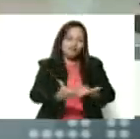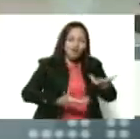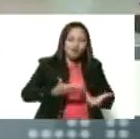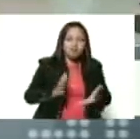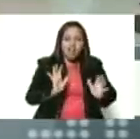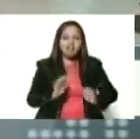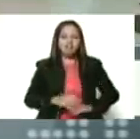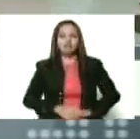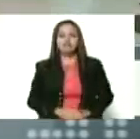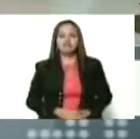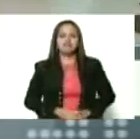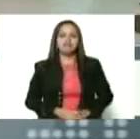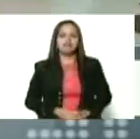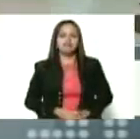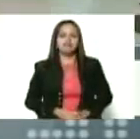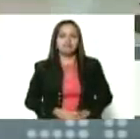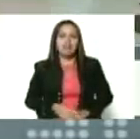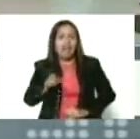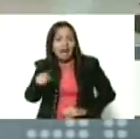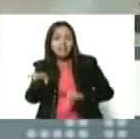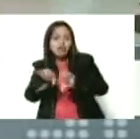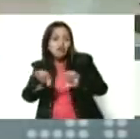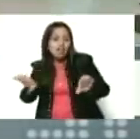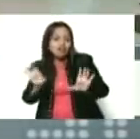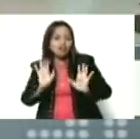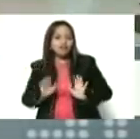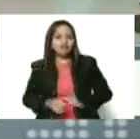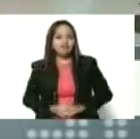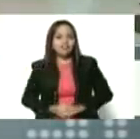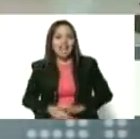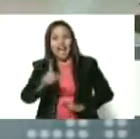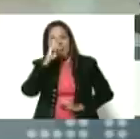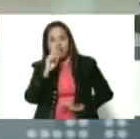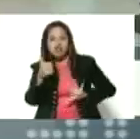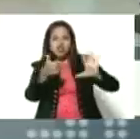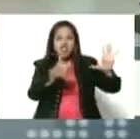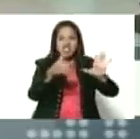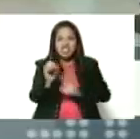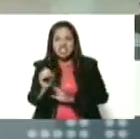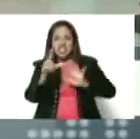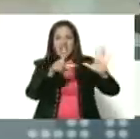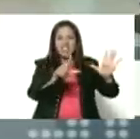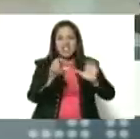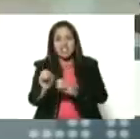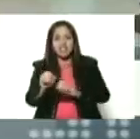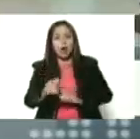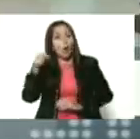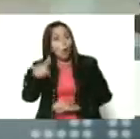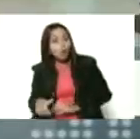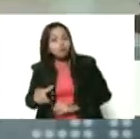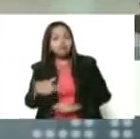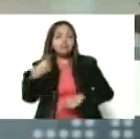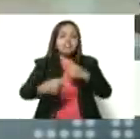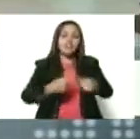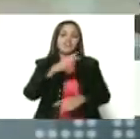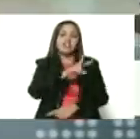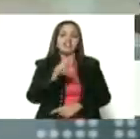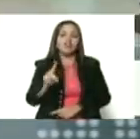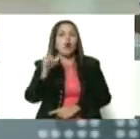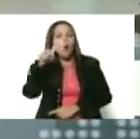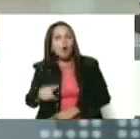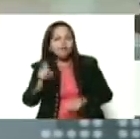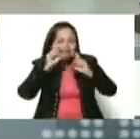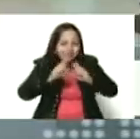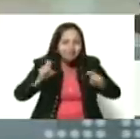así que, esa es la educación de los años 60, 70. Hoy estamos en el siglo XXI. Hoy hay que